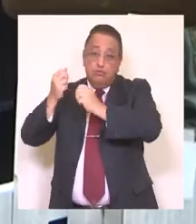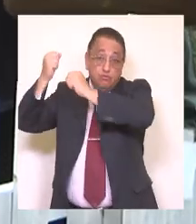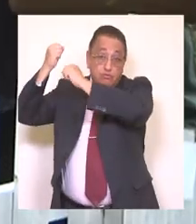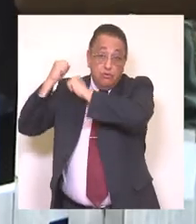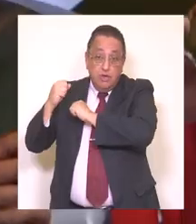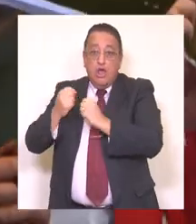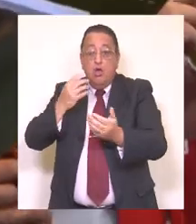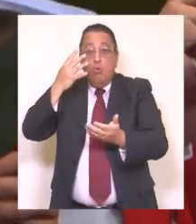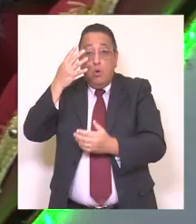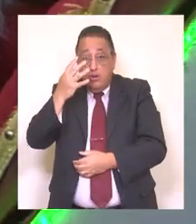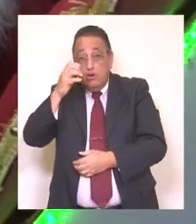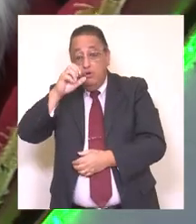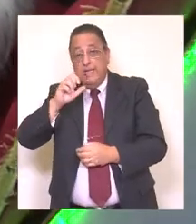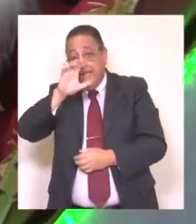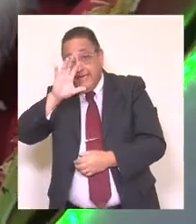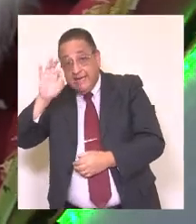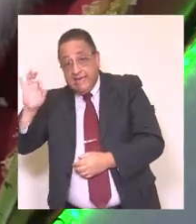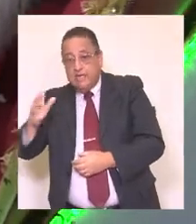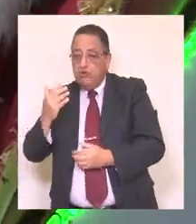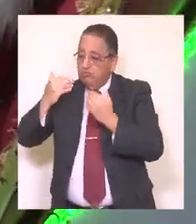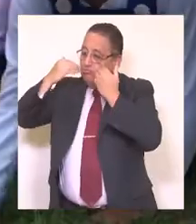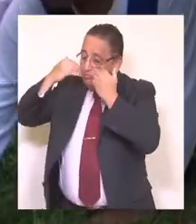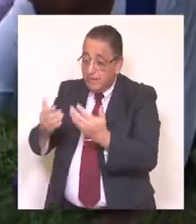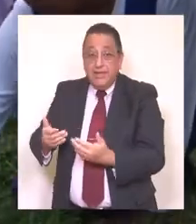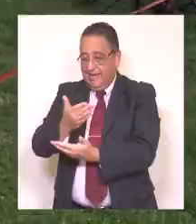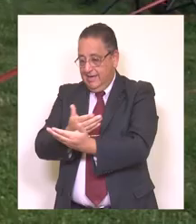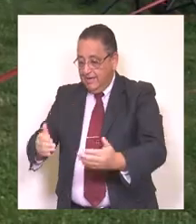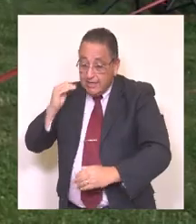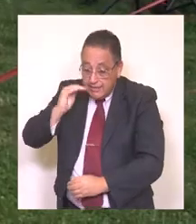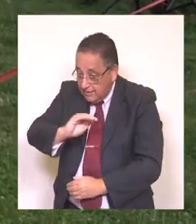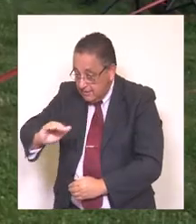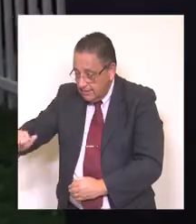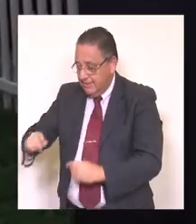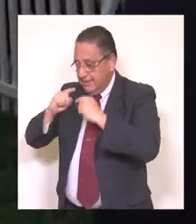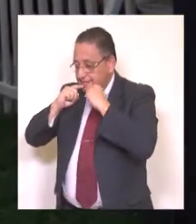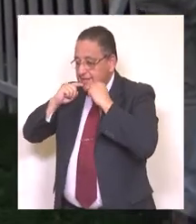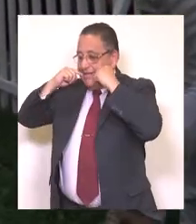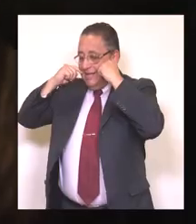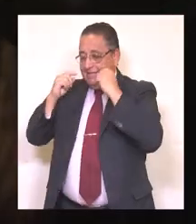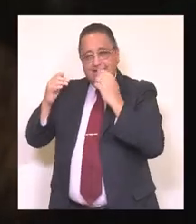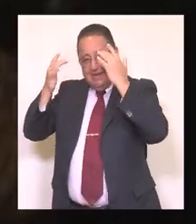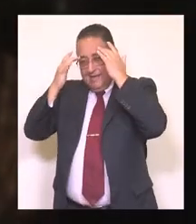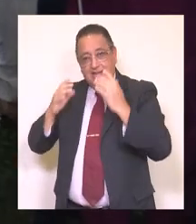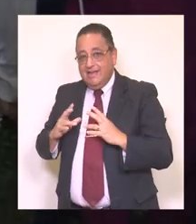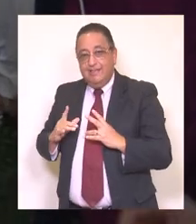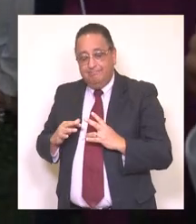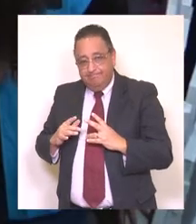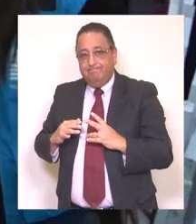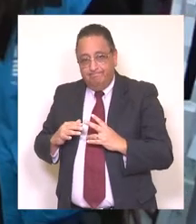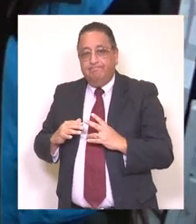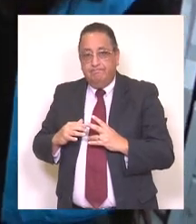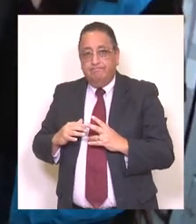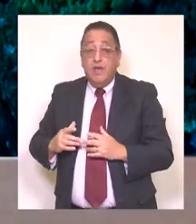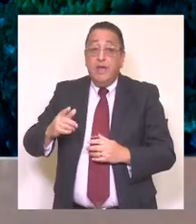entregamos 4.500 regalos, constituyendo con ellos la sonrisa de cada uno de los niños y niñas que fueron beneficiadas